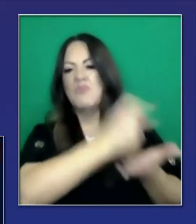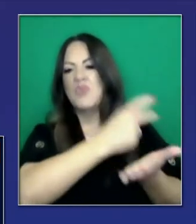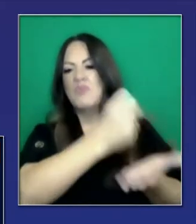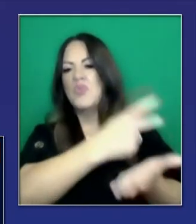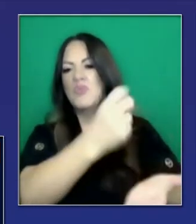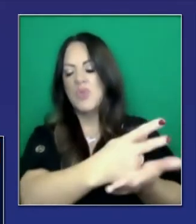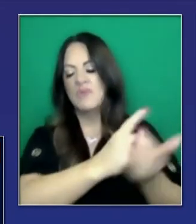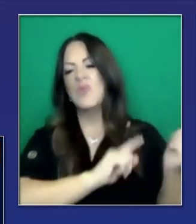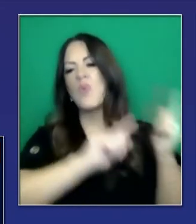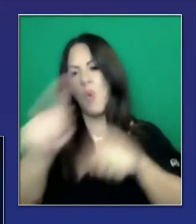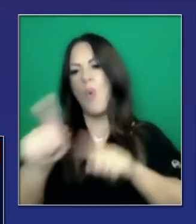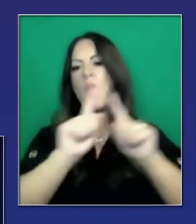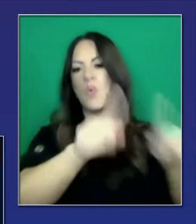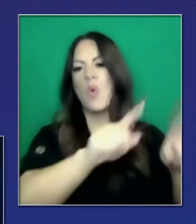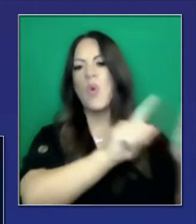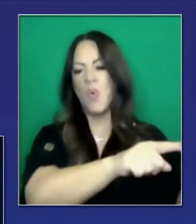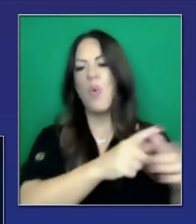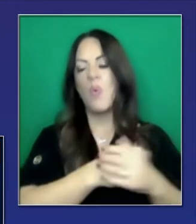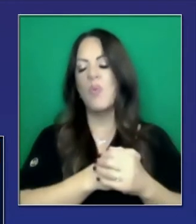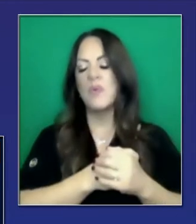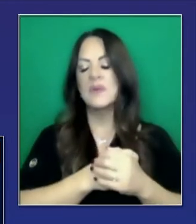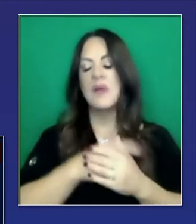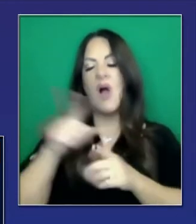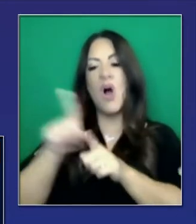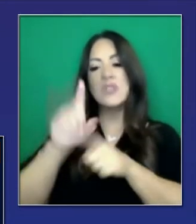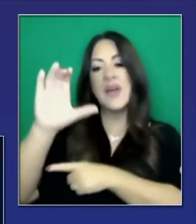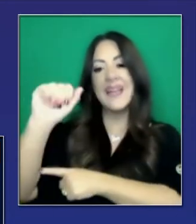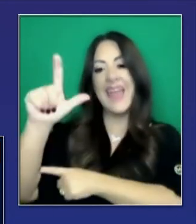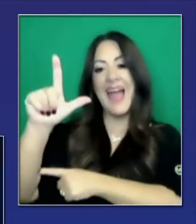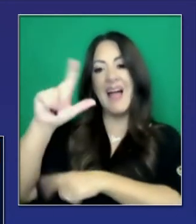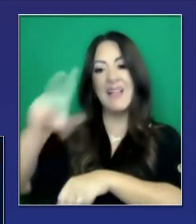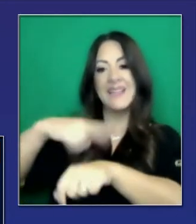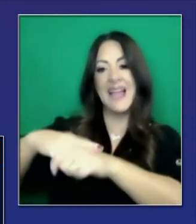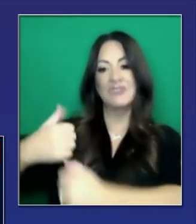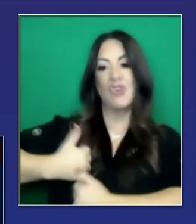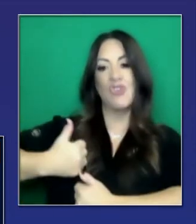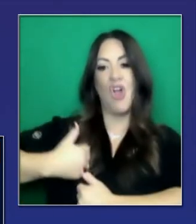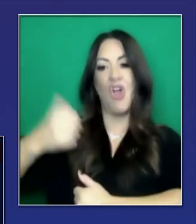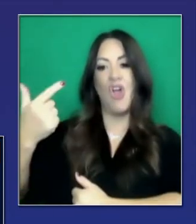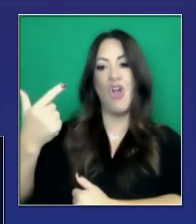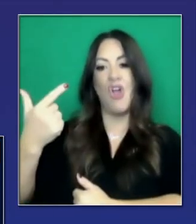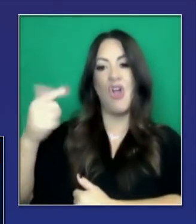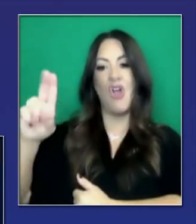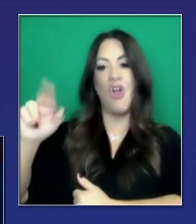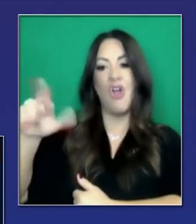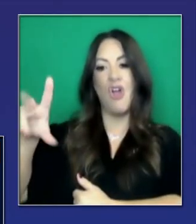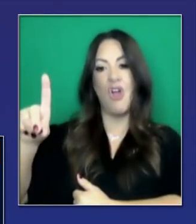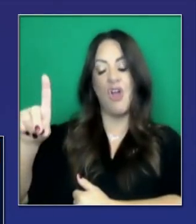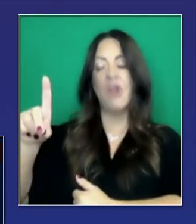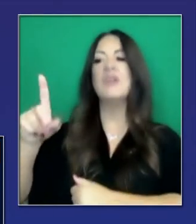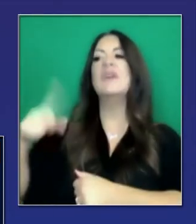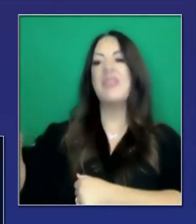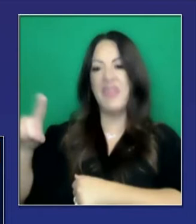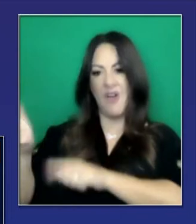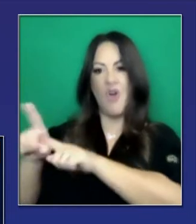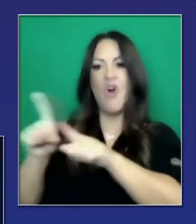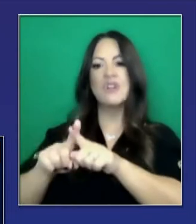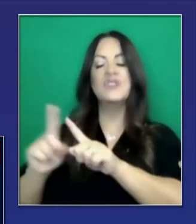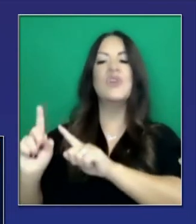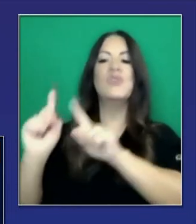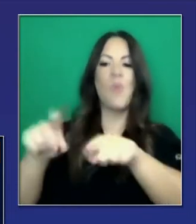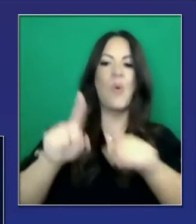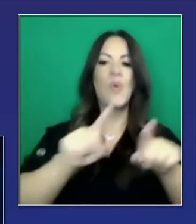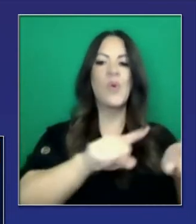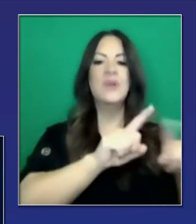California, y equipos, un espectro de gente que ahora son más de 1,000, que han sido desplegados a través de